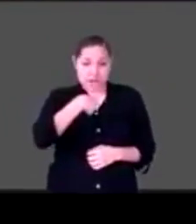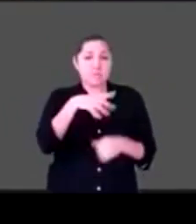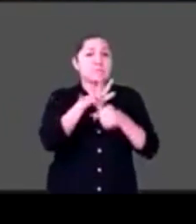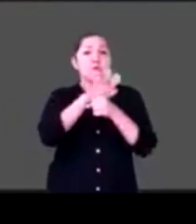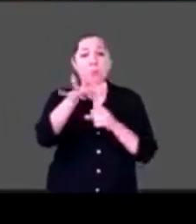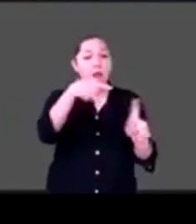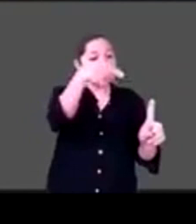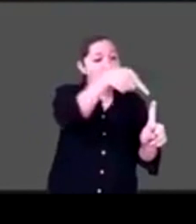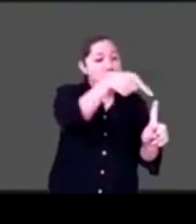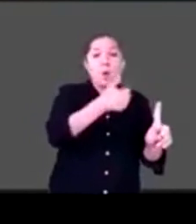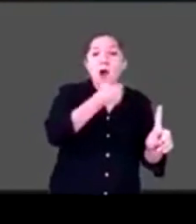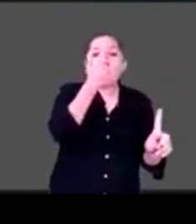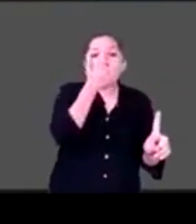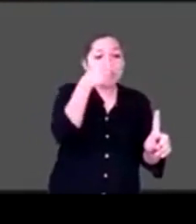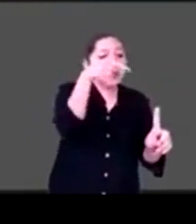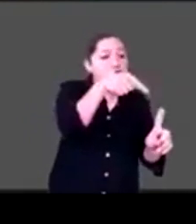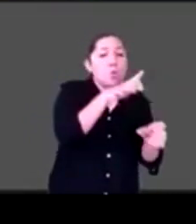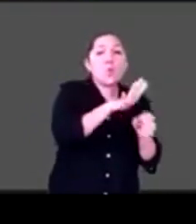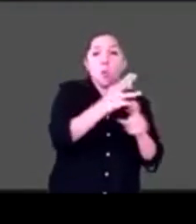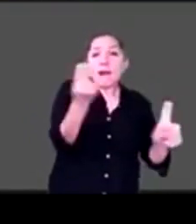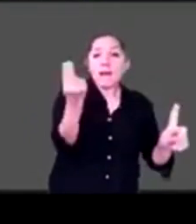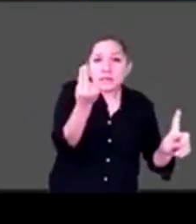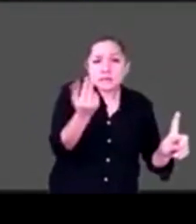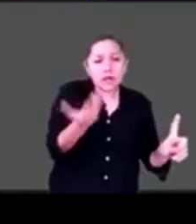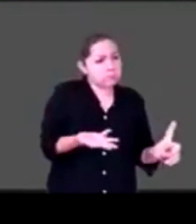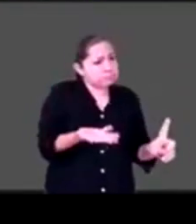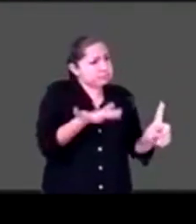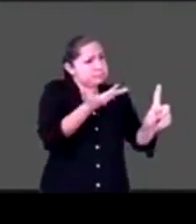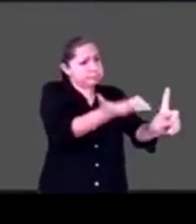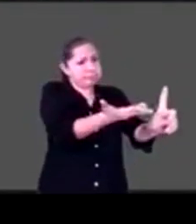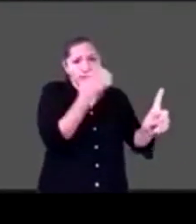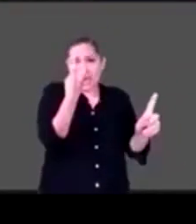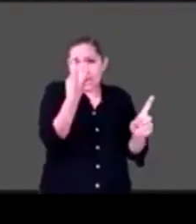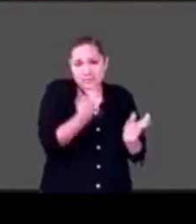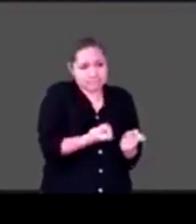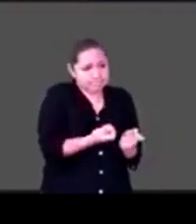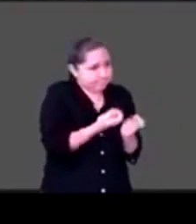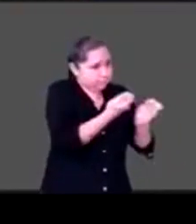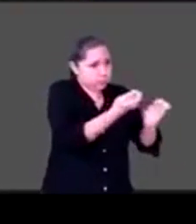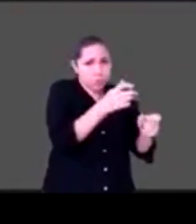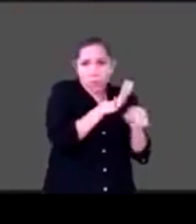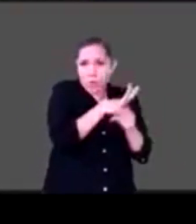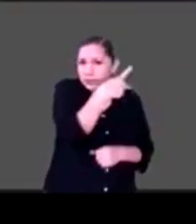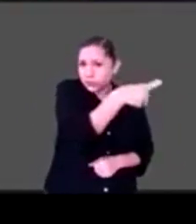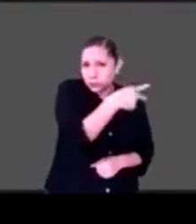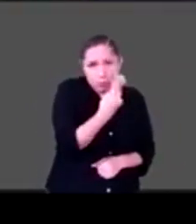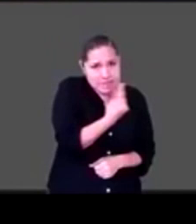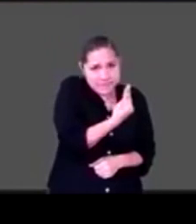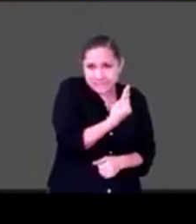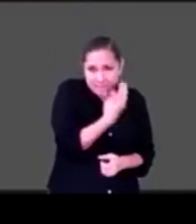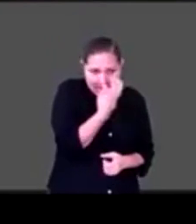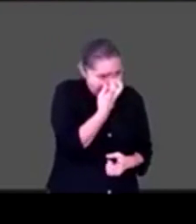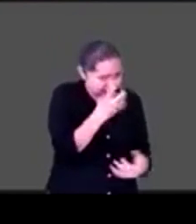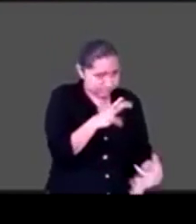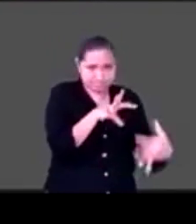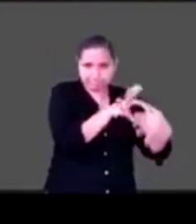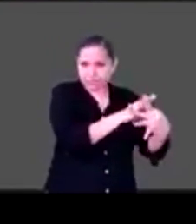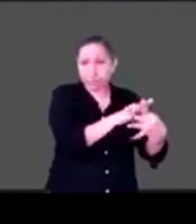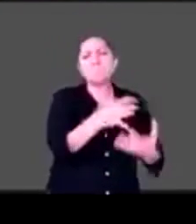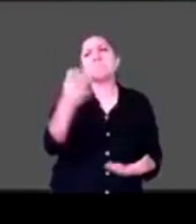En lenguaje de la convención se llaman ajustes razonables, ¿no? Pero pues hay que ver de qué manera sí se puede.